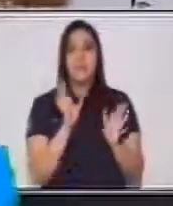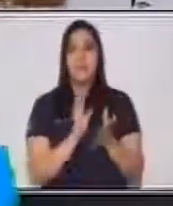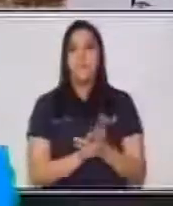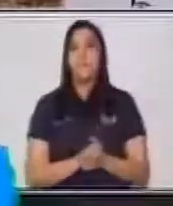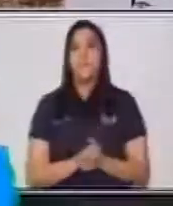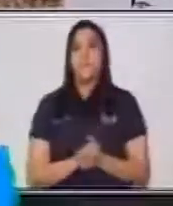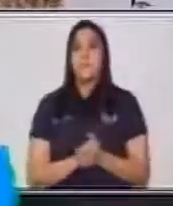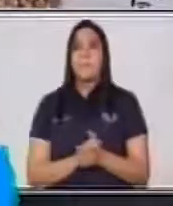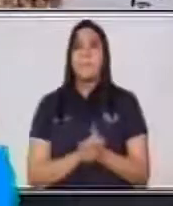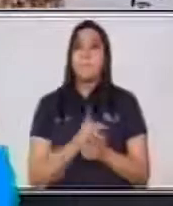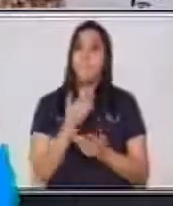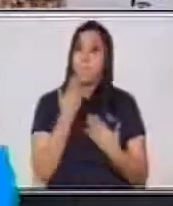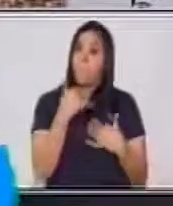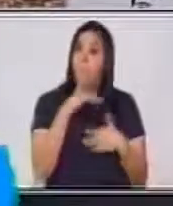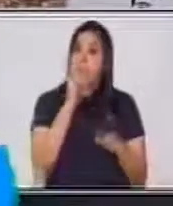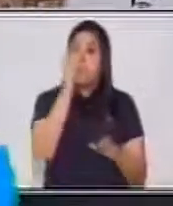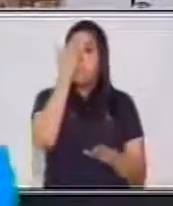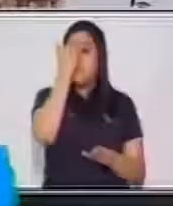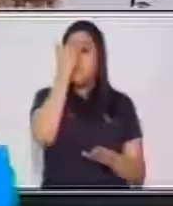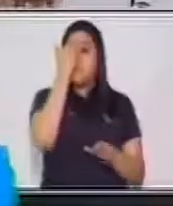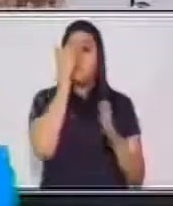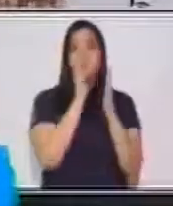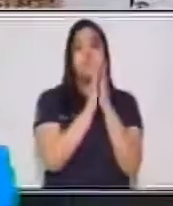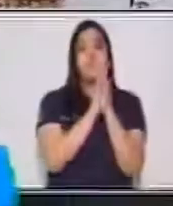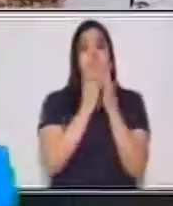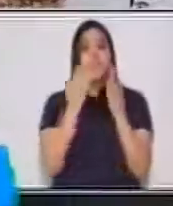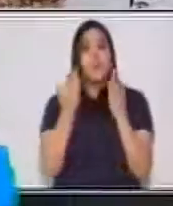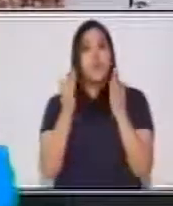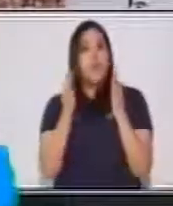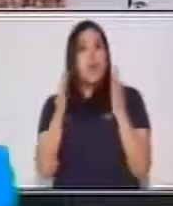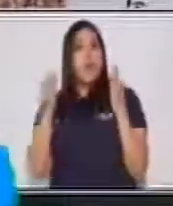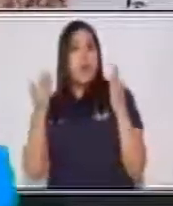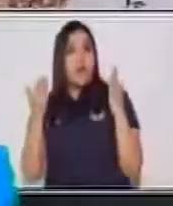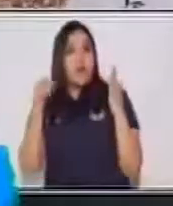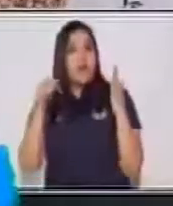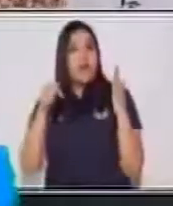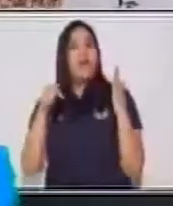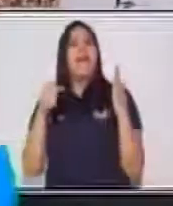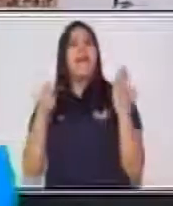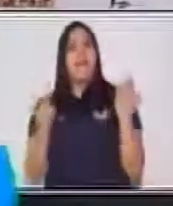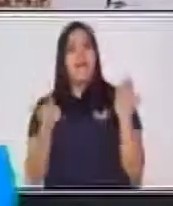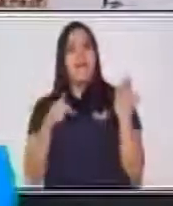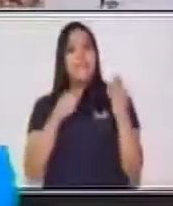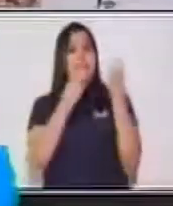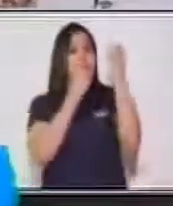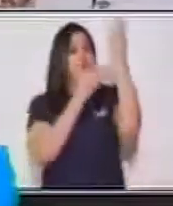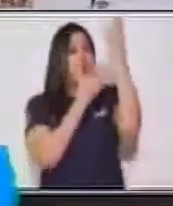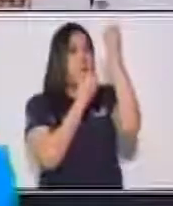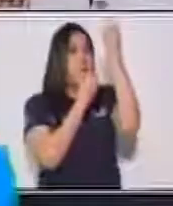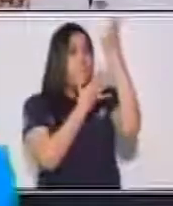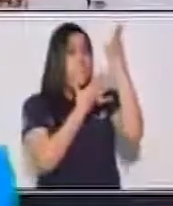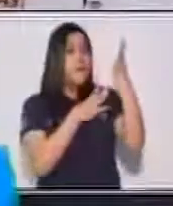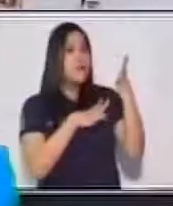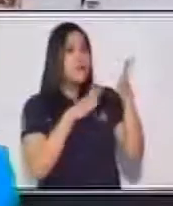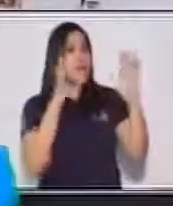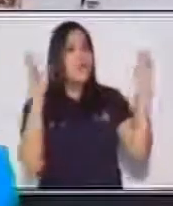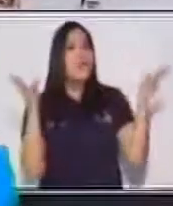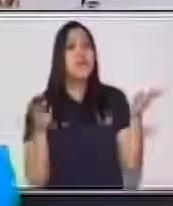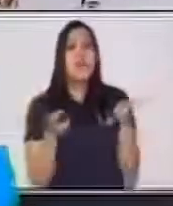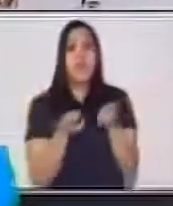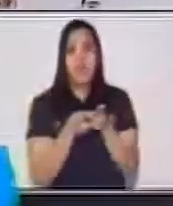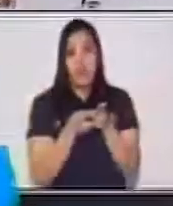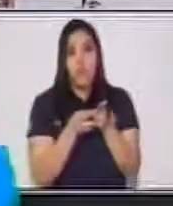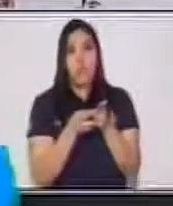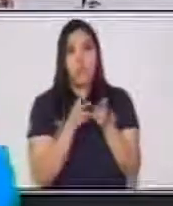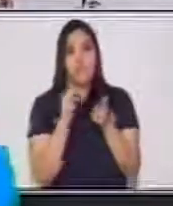Y, pues, como corresponde a un folleto y no a un artículo, esta información debe de ir lo más abreviada posible.